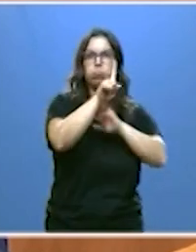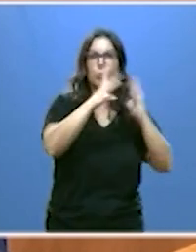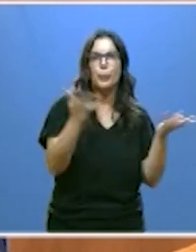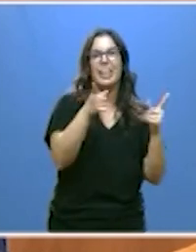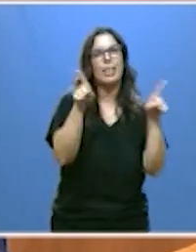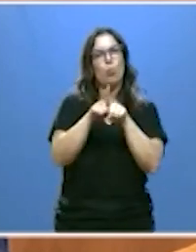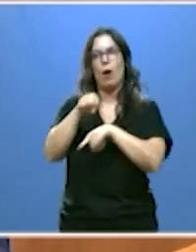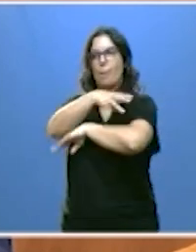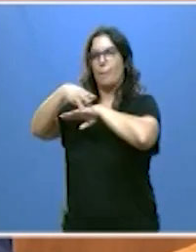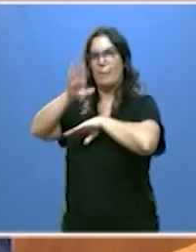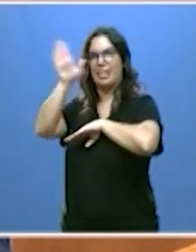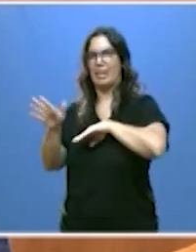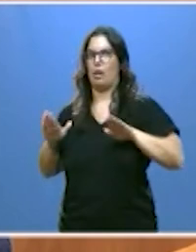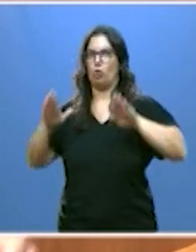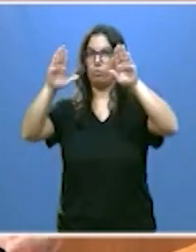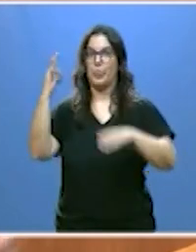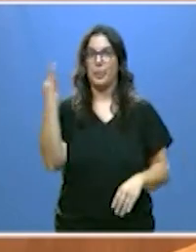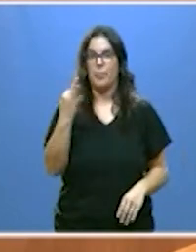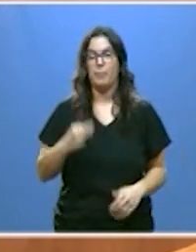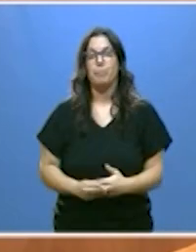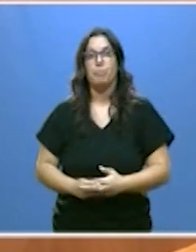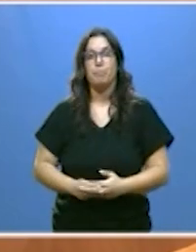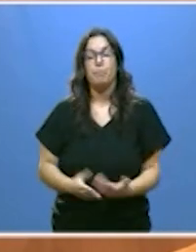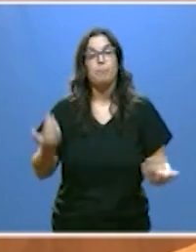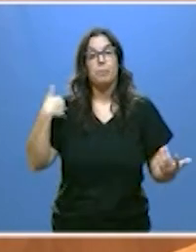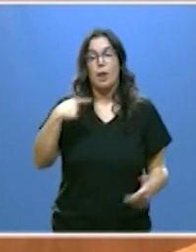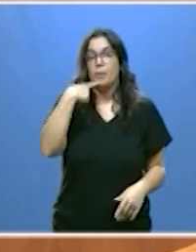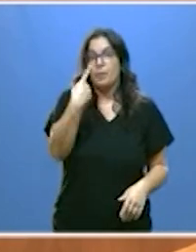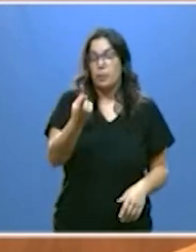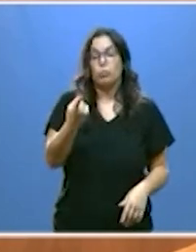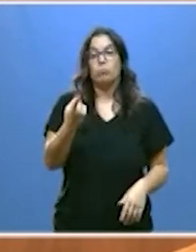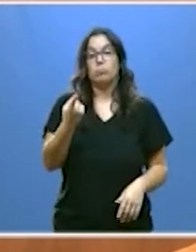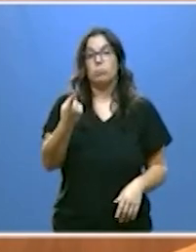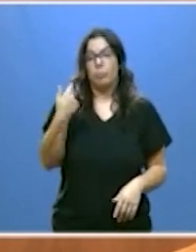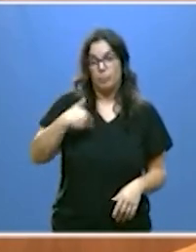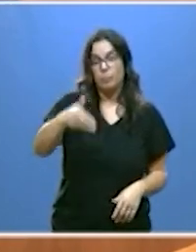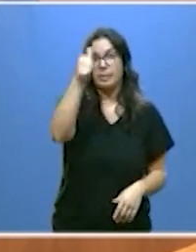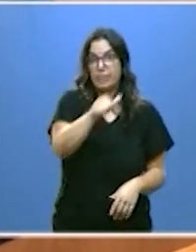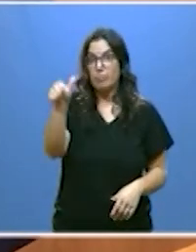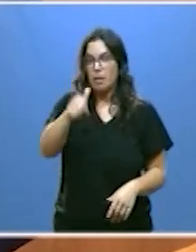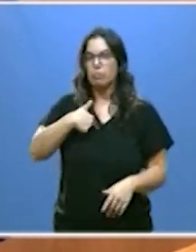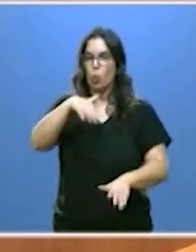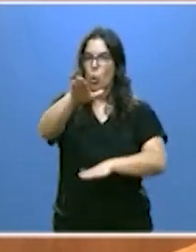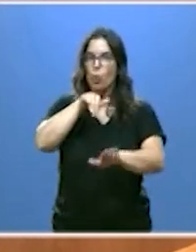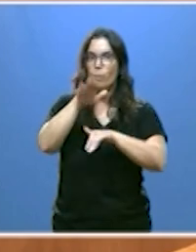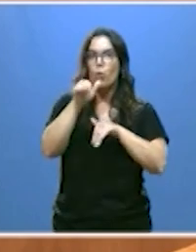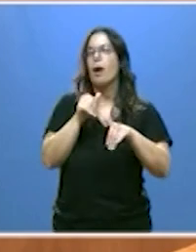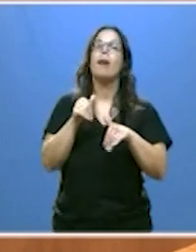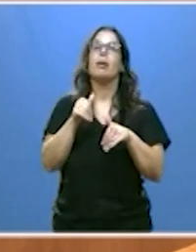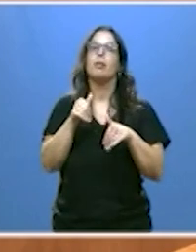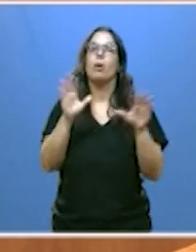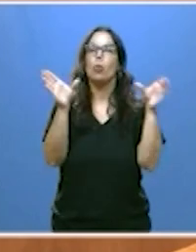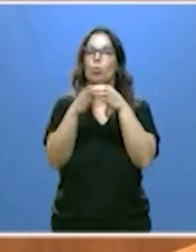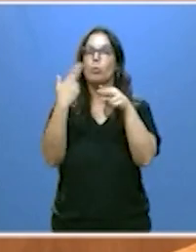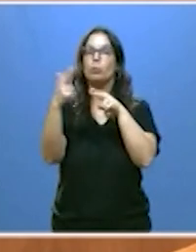corredor mediterráneo. Como ya he anunciado a lo largo de las próximas semanas convocaré a los diferentes